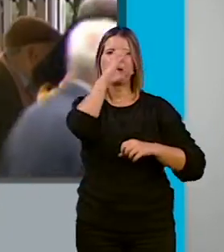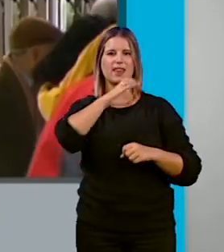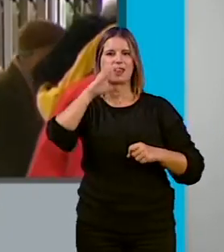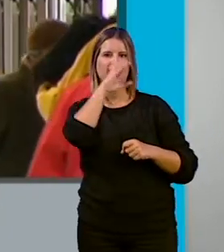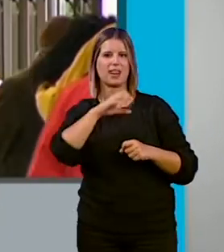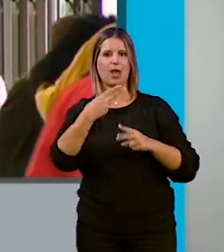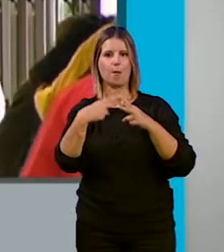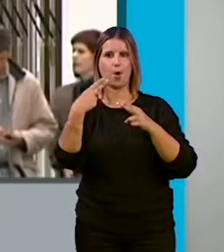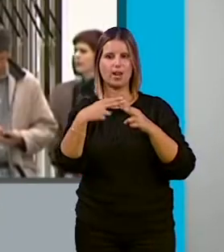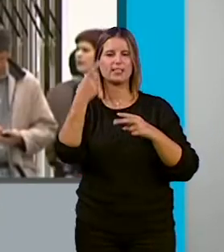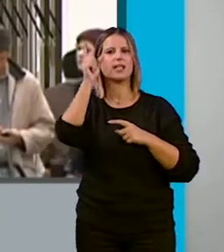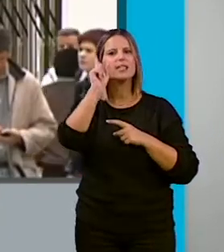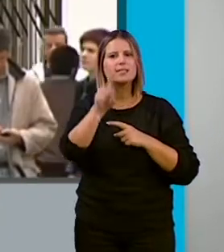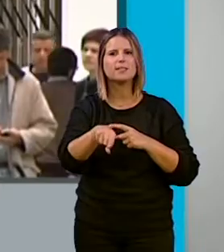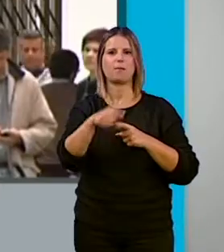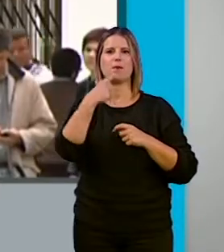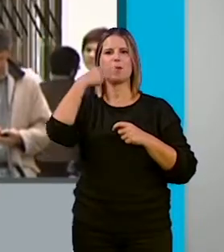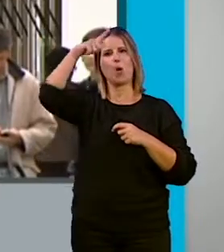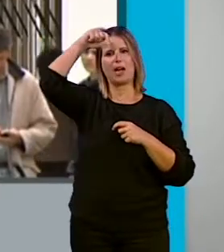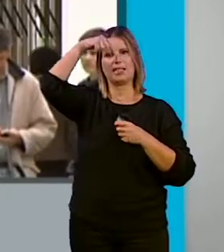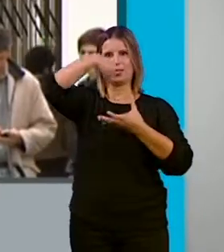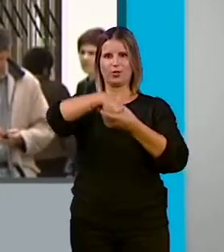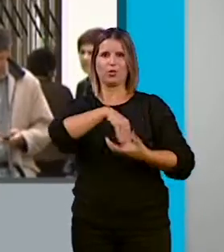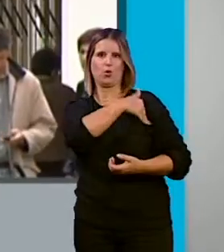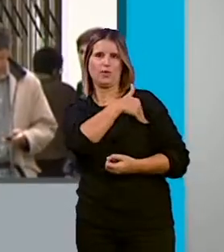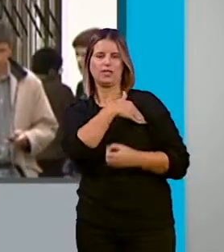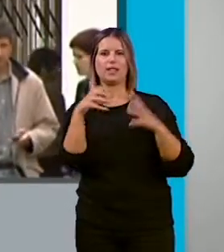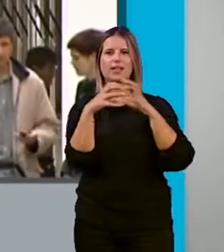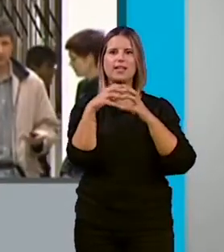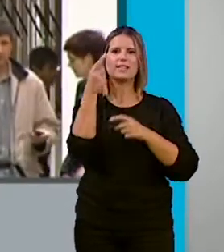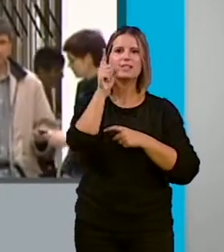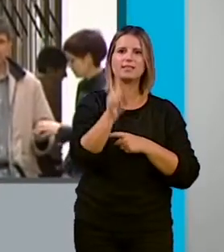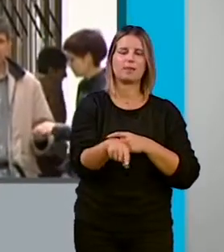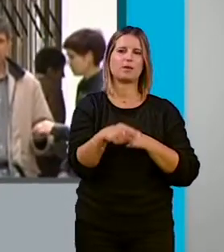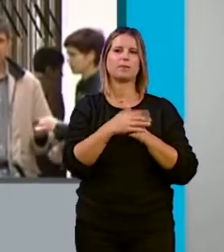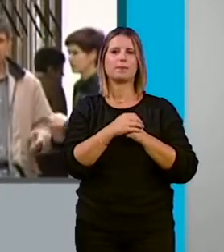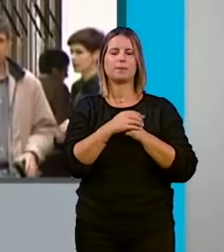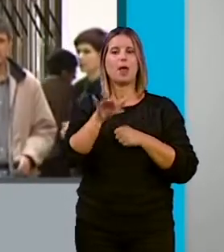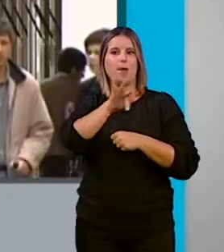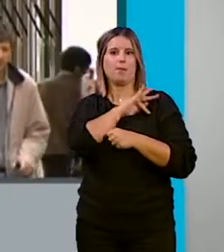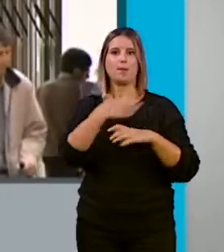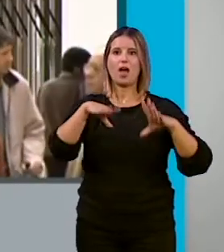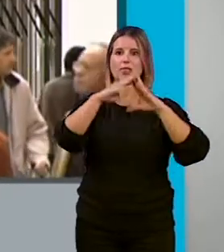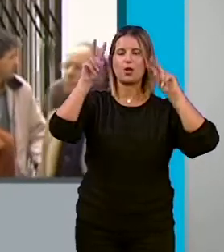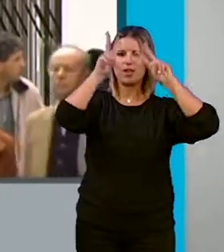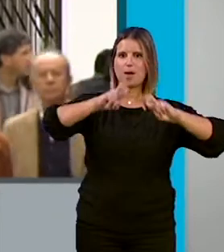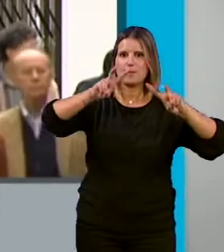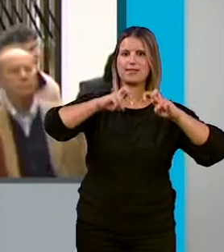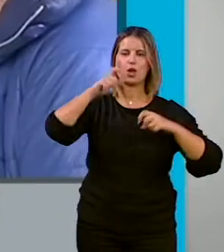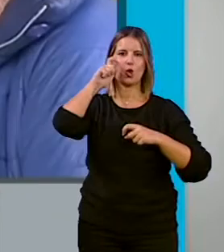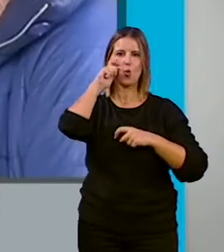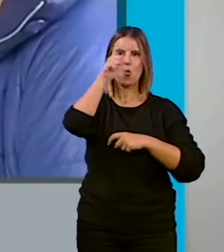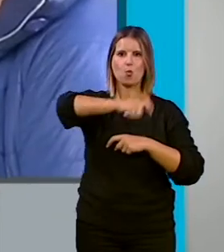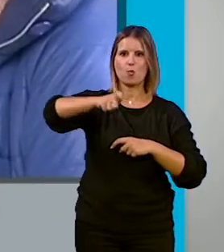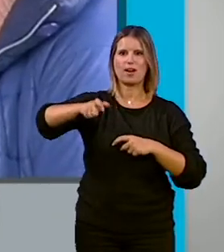además de Catedrático Emérito de la Universidad de Granada y Premio de Ensayo y Humanidades Ortega y Gasset, Premio Andalucía de Investigación en Humanidades y